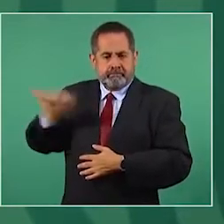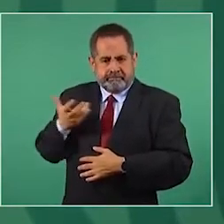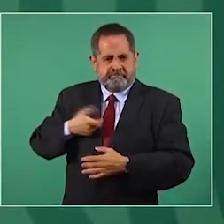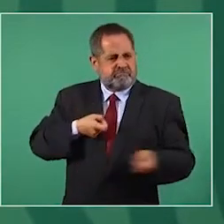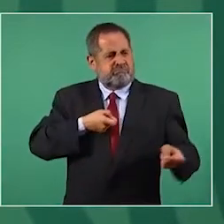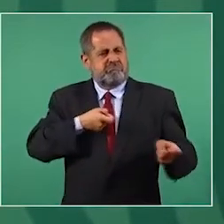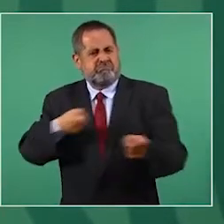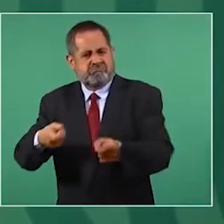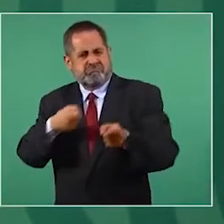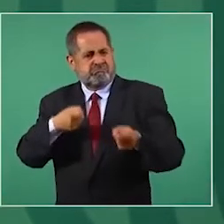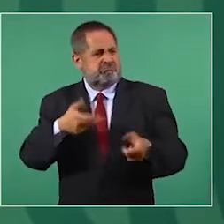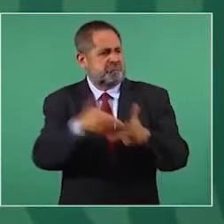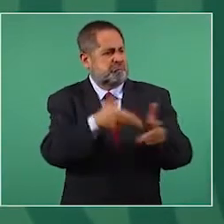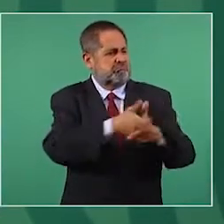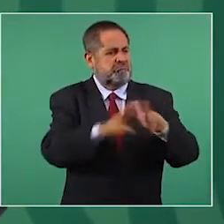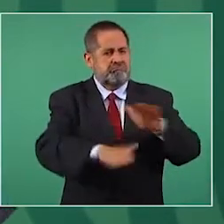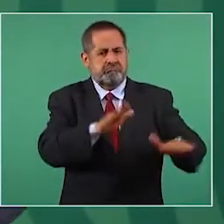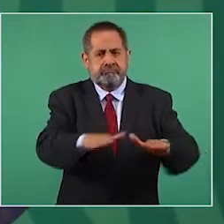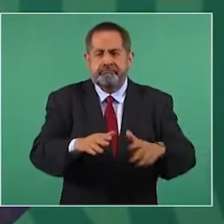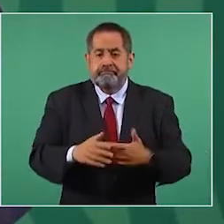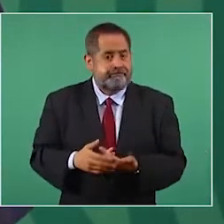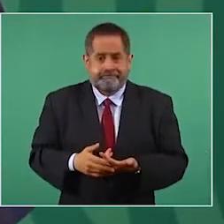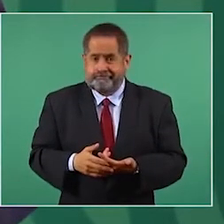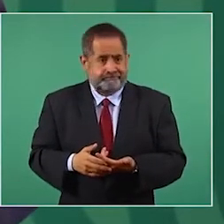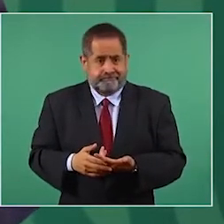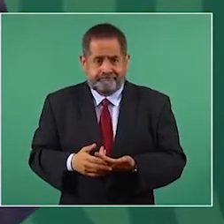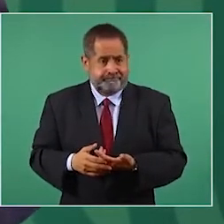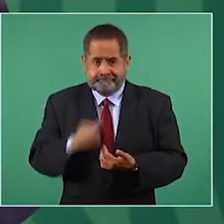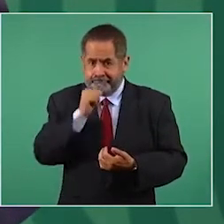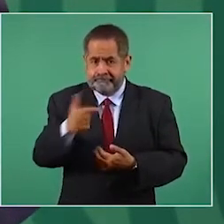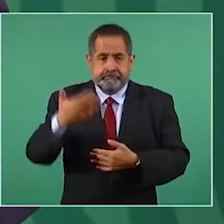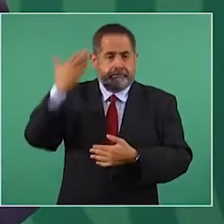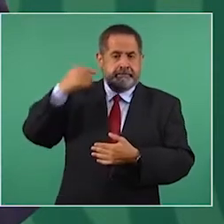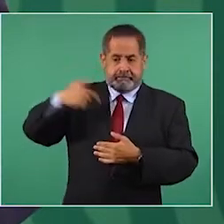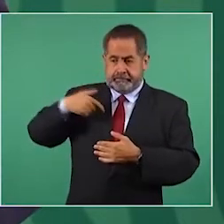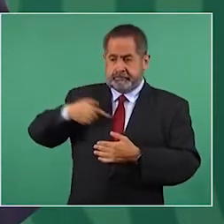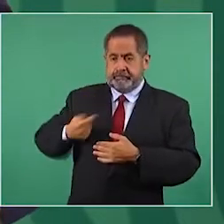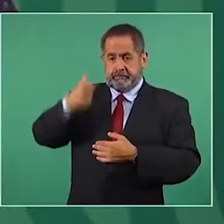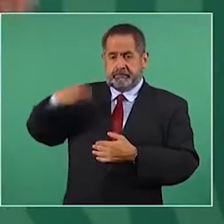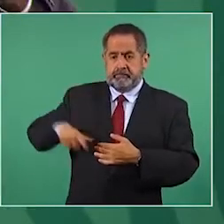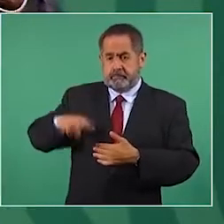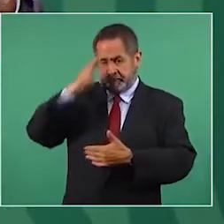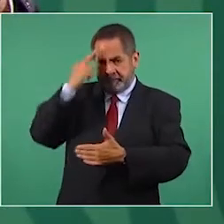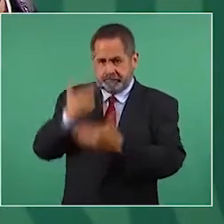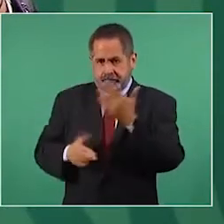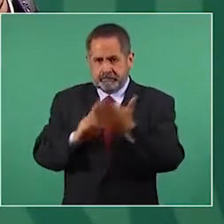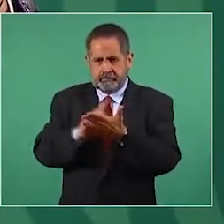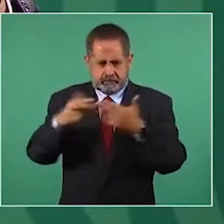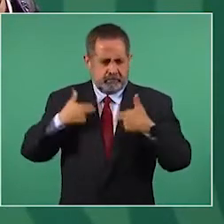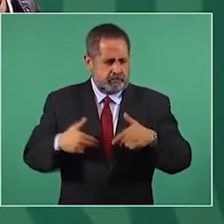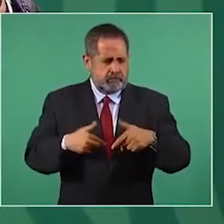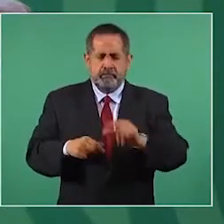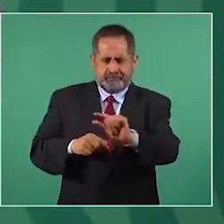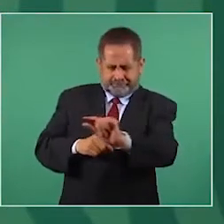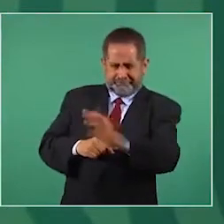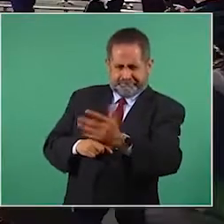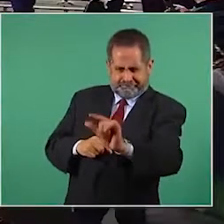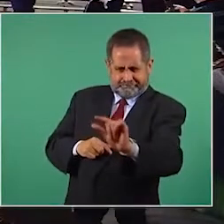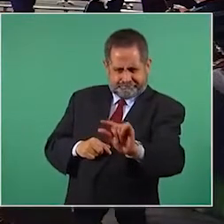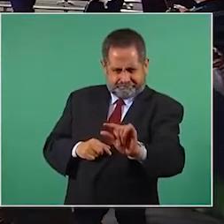antes era el principal violador de los derechos humanos. Pero espérame, espérame, espérame.